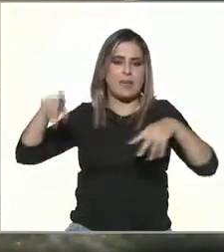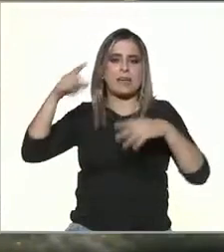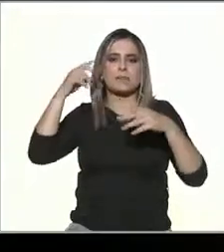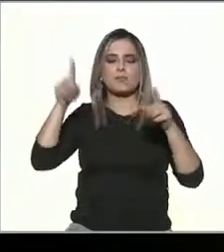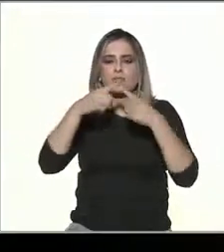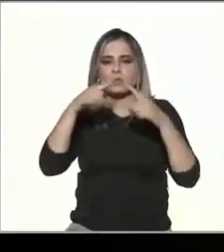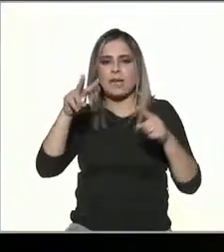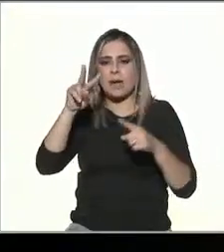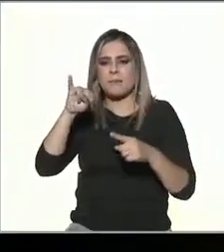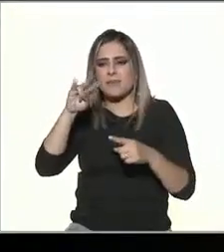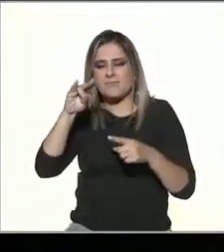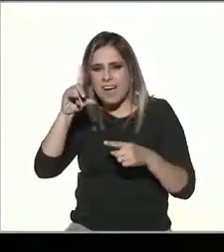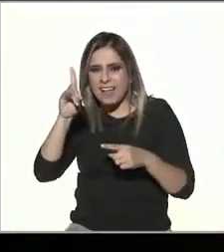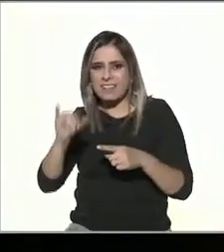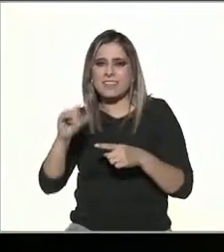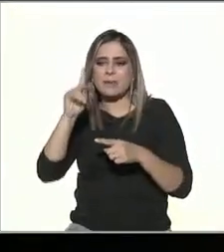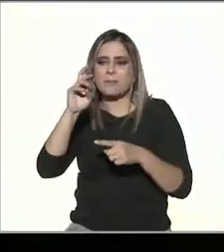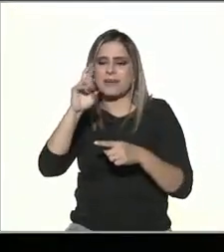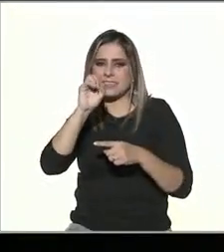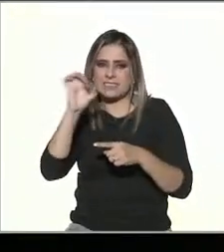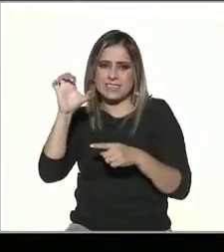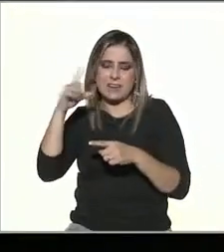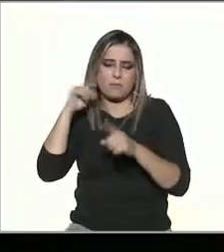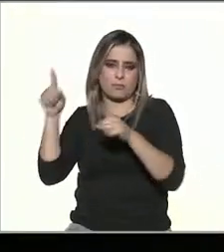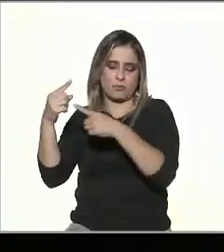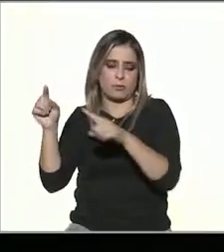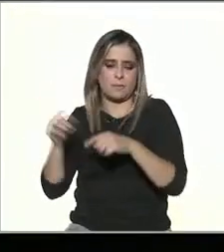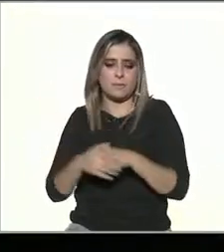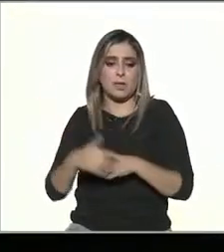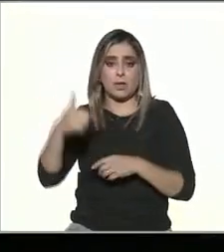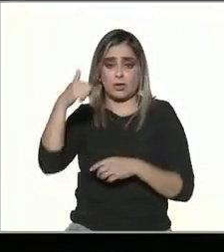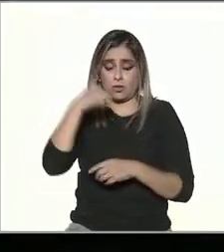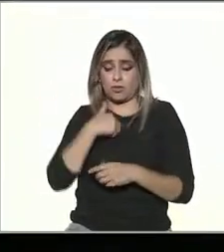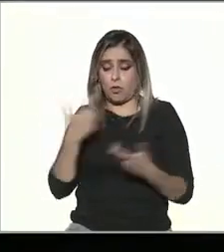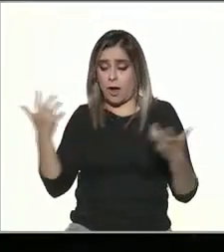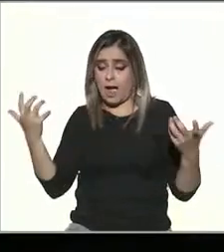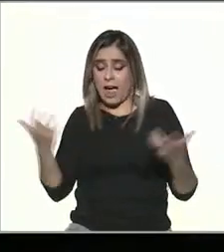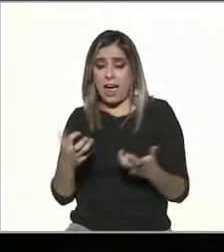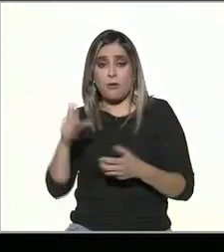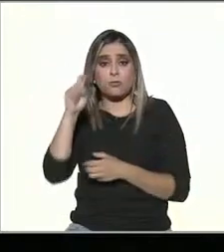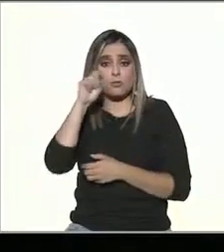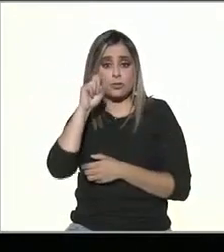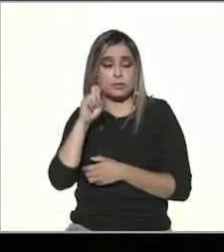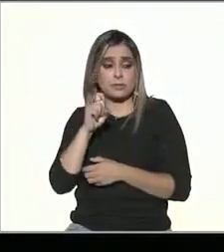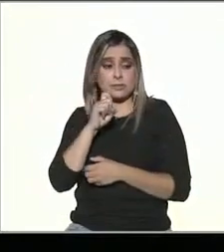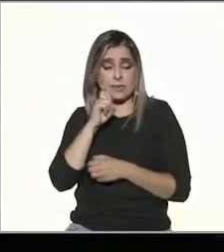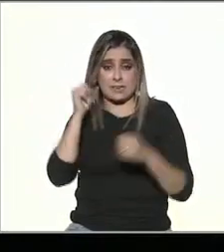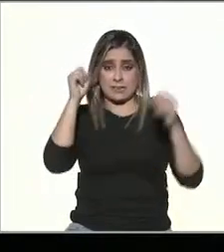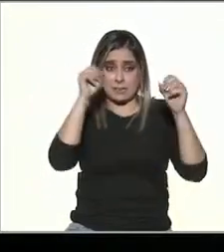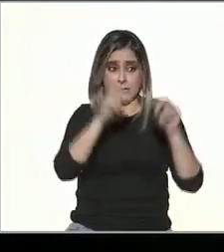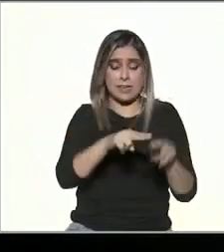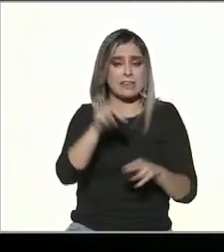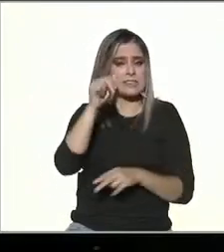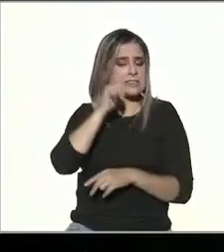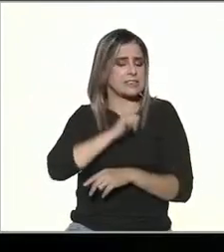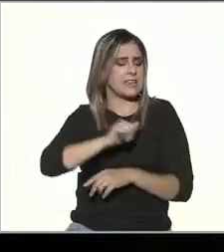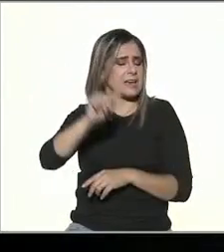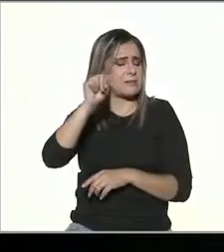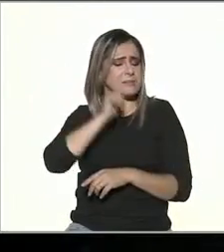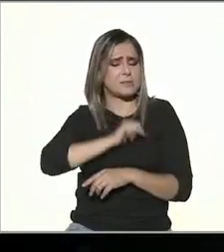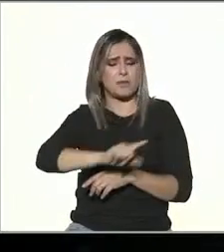Purcell todo lo que yo haga sexualmente siempre tiene que estar